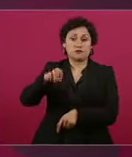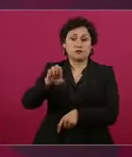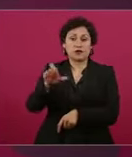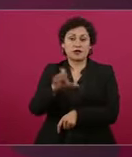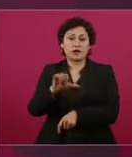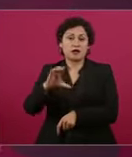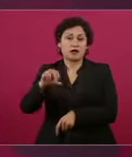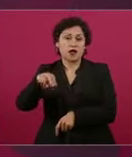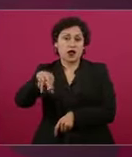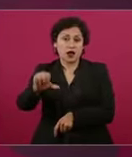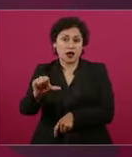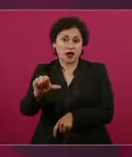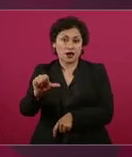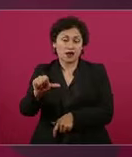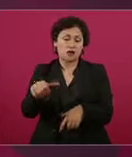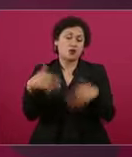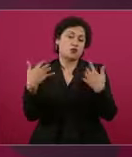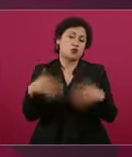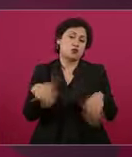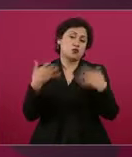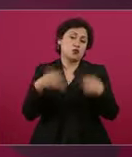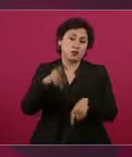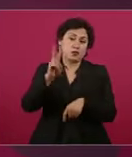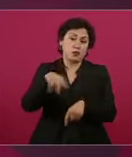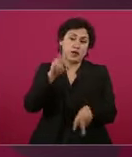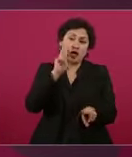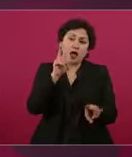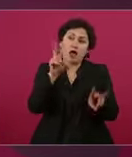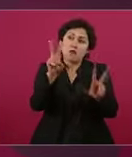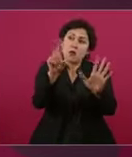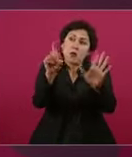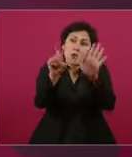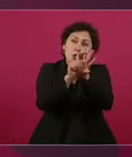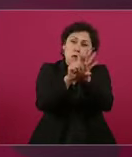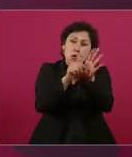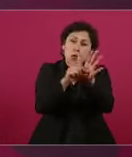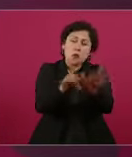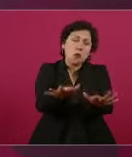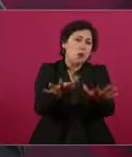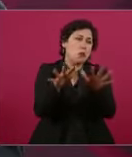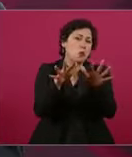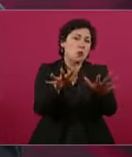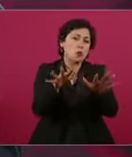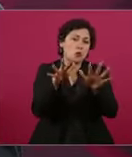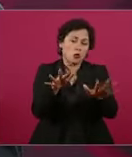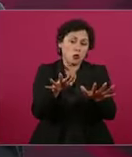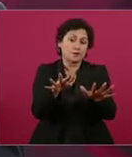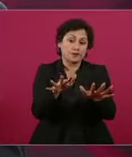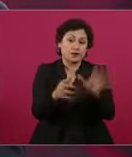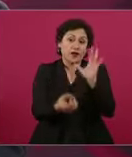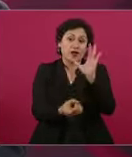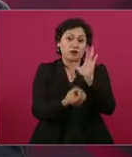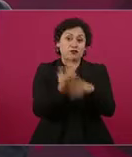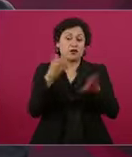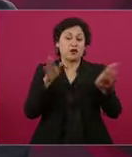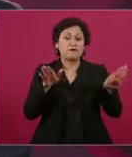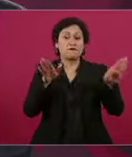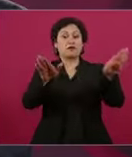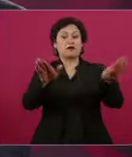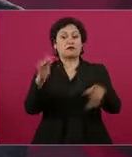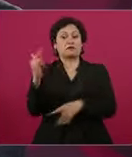es un símbolo, un emblema y la nueva línea va a empezar